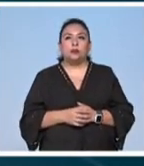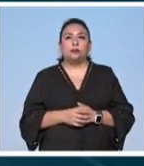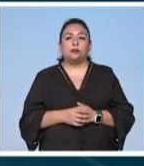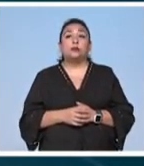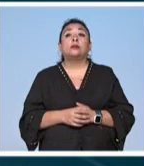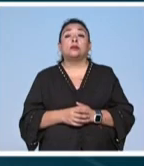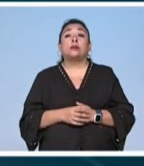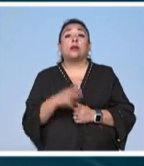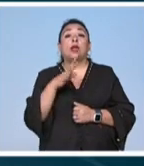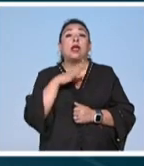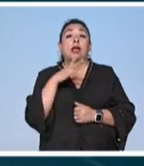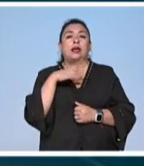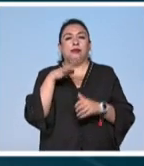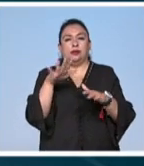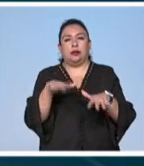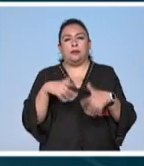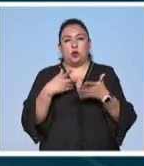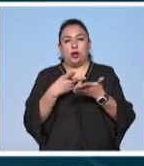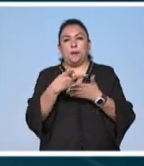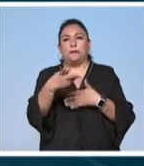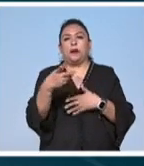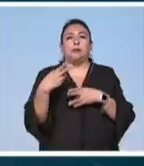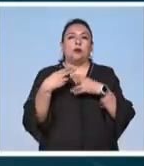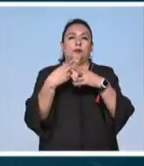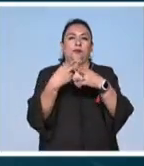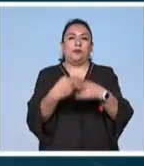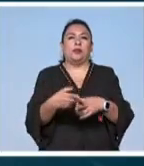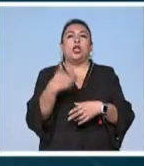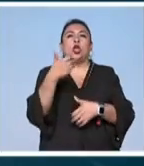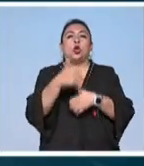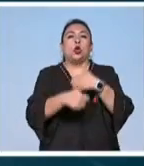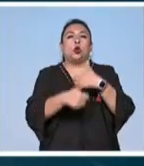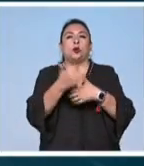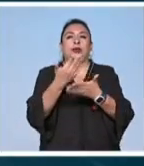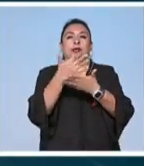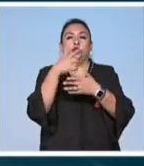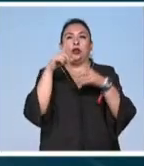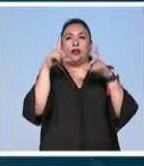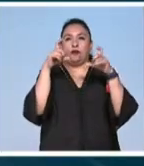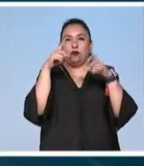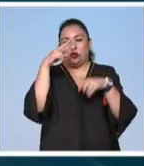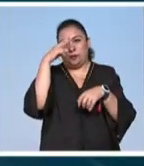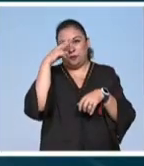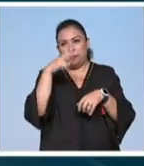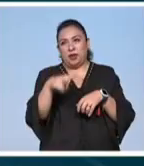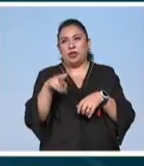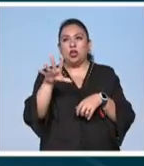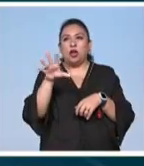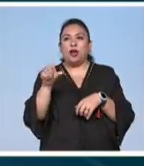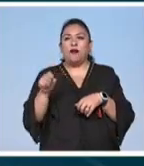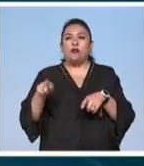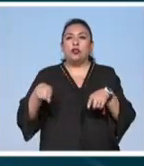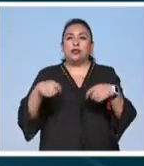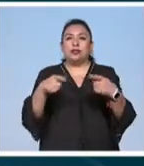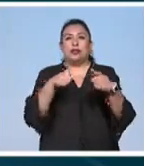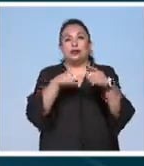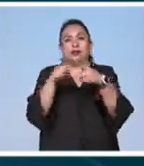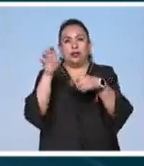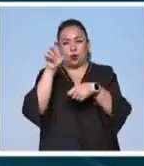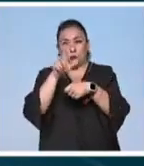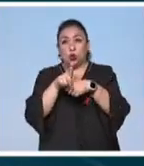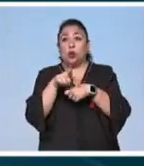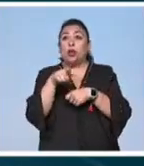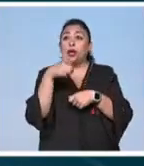se realizó la ceremonia de premiación del décimo tercer concurso nacional de fotografía méxico afrodescendiente diversidad y cultura